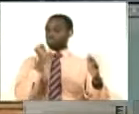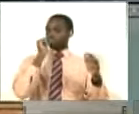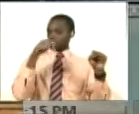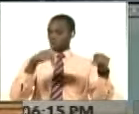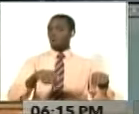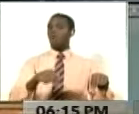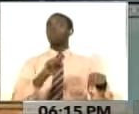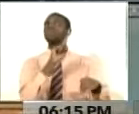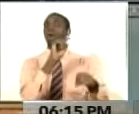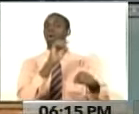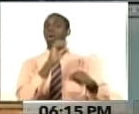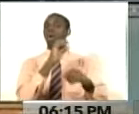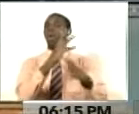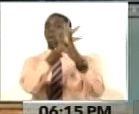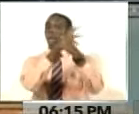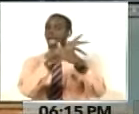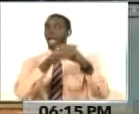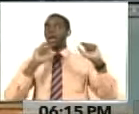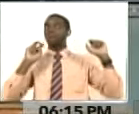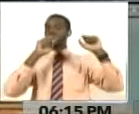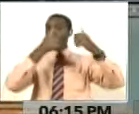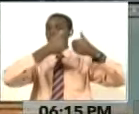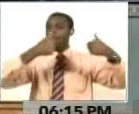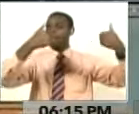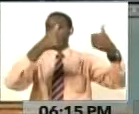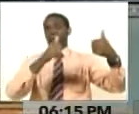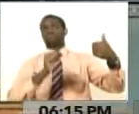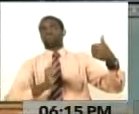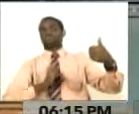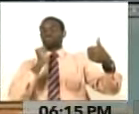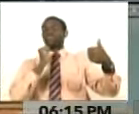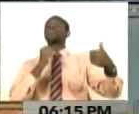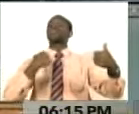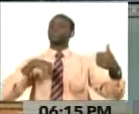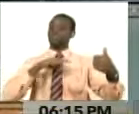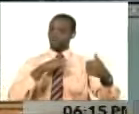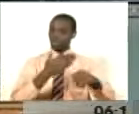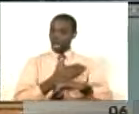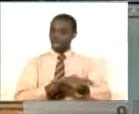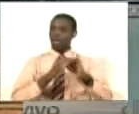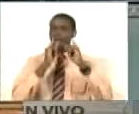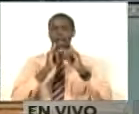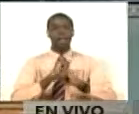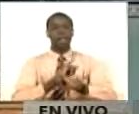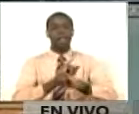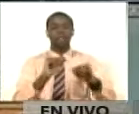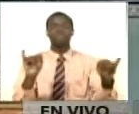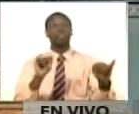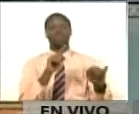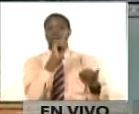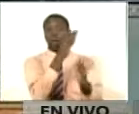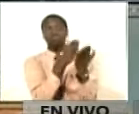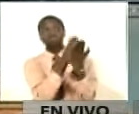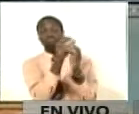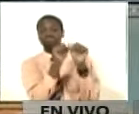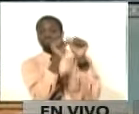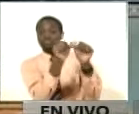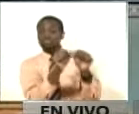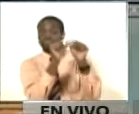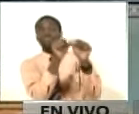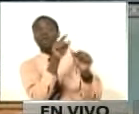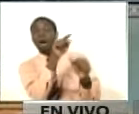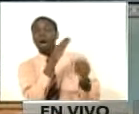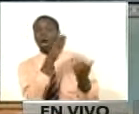en la Organización de Estados Americanos, habíamos anunciado al país que de persistir las